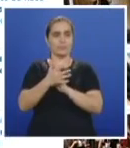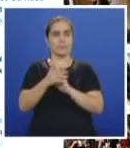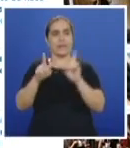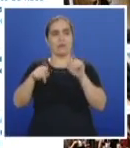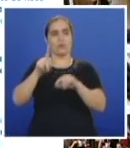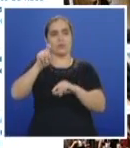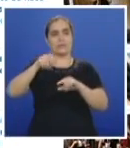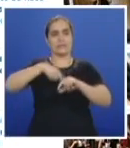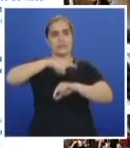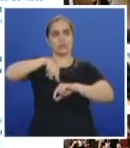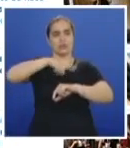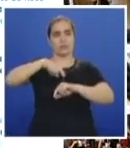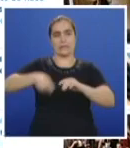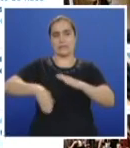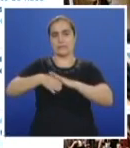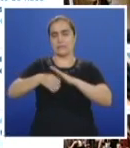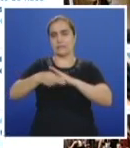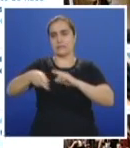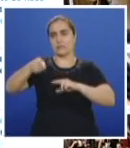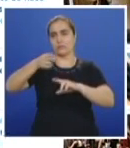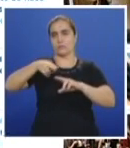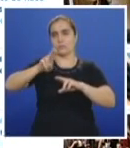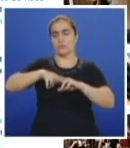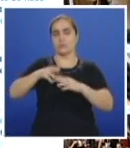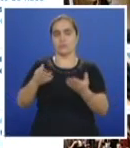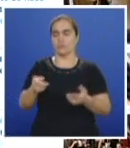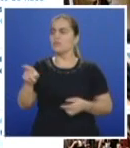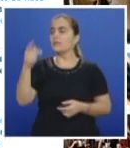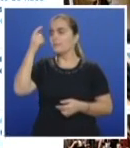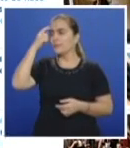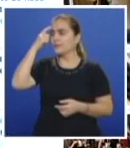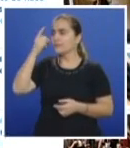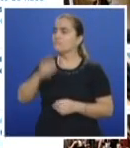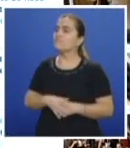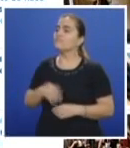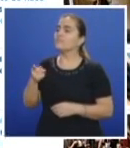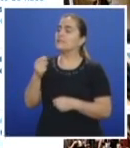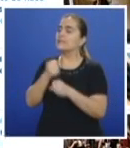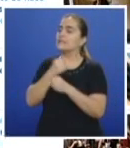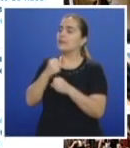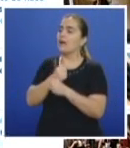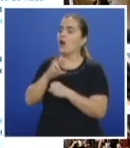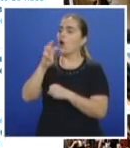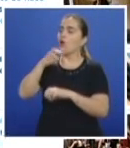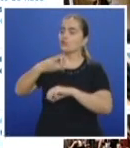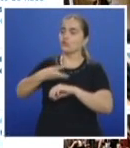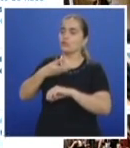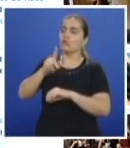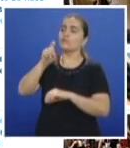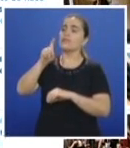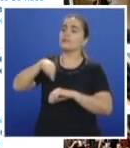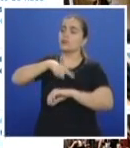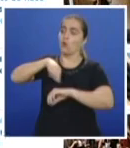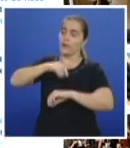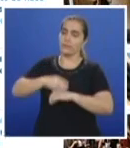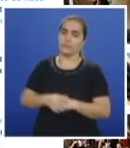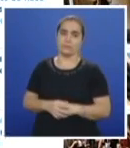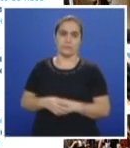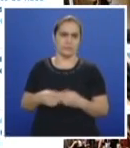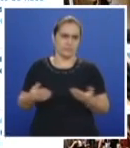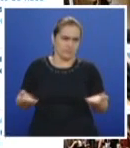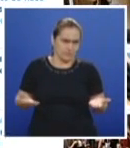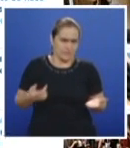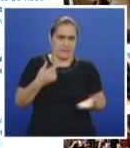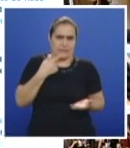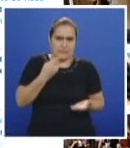horas y todo sigue normal. Imagínese, secretario. ¿Qué opina el secretario? ¿La jornada laboral de seis horas en No, es que lo están haciendo